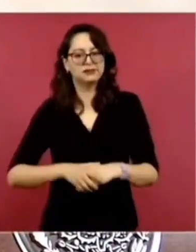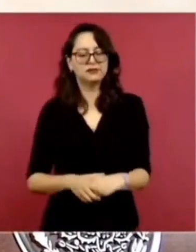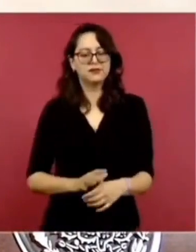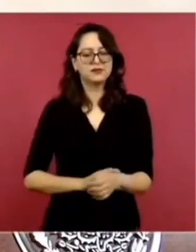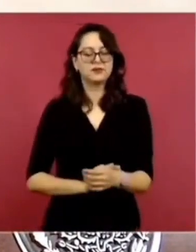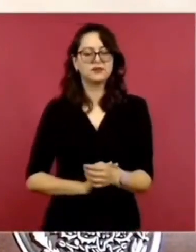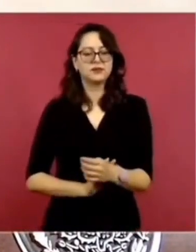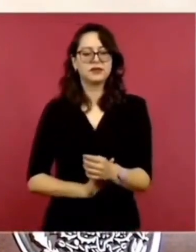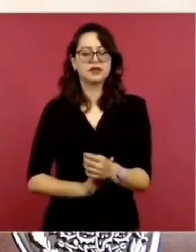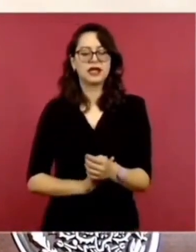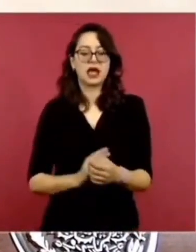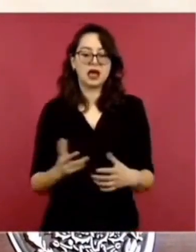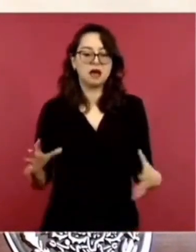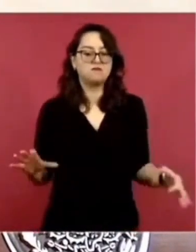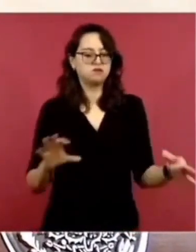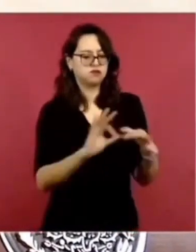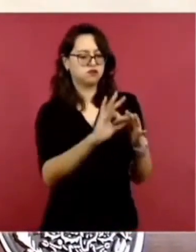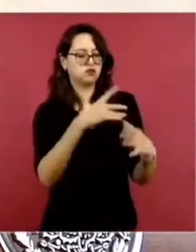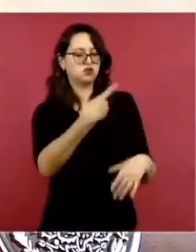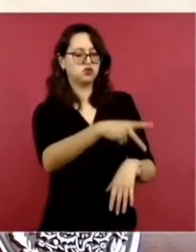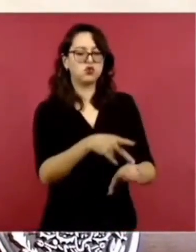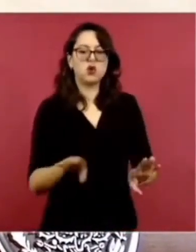eso va más acorde con